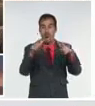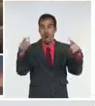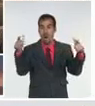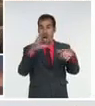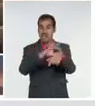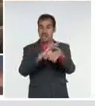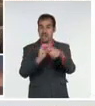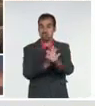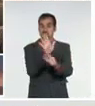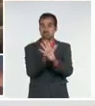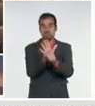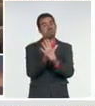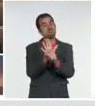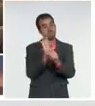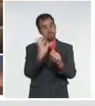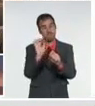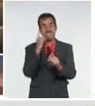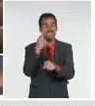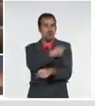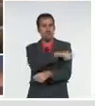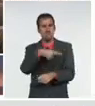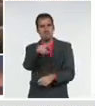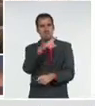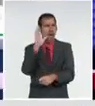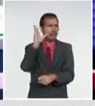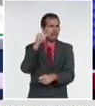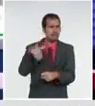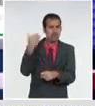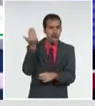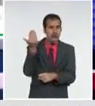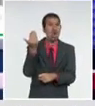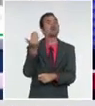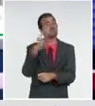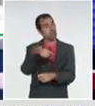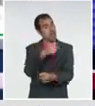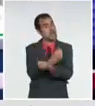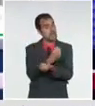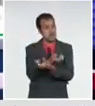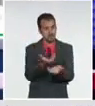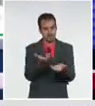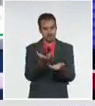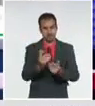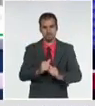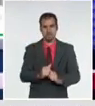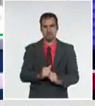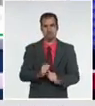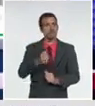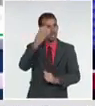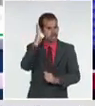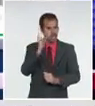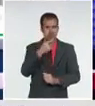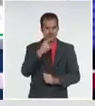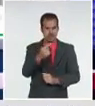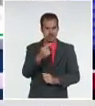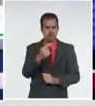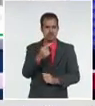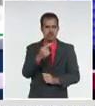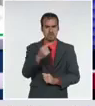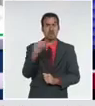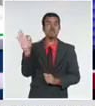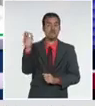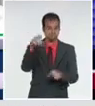es el mayor peligro. También el presidente cubano Miguel Díaz Canel hace muy pocos minutos tuiteó.